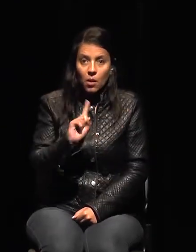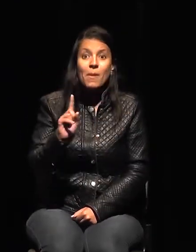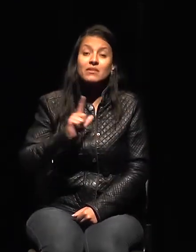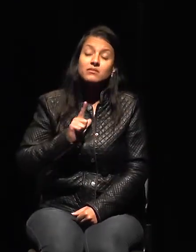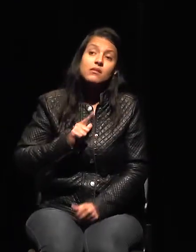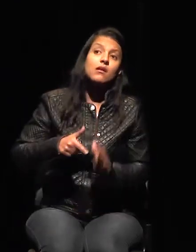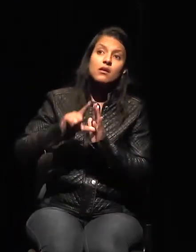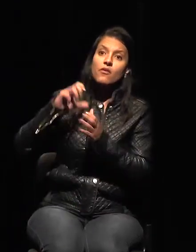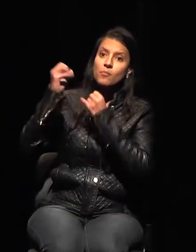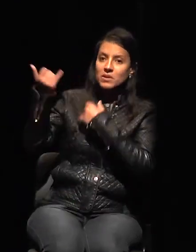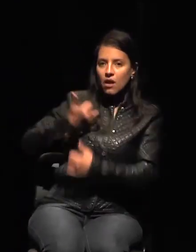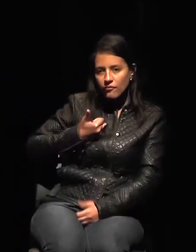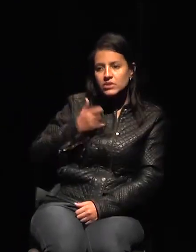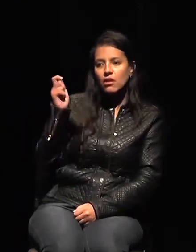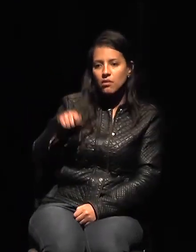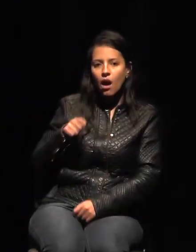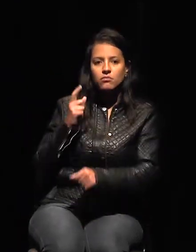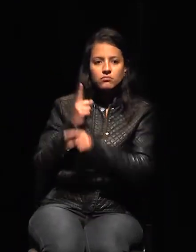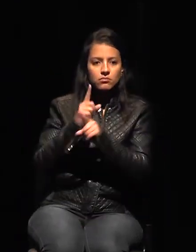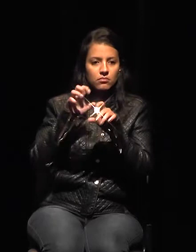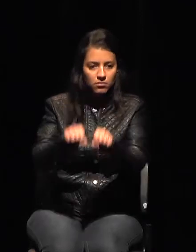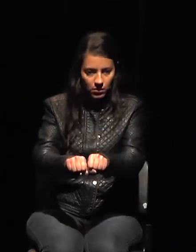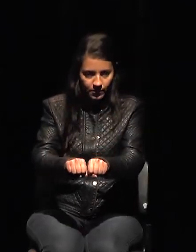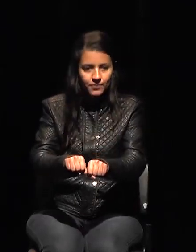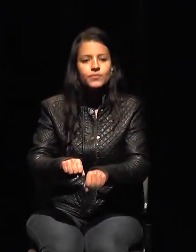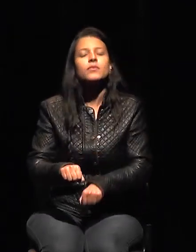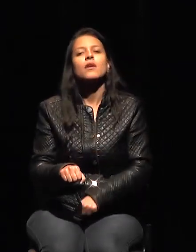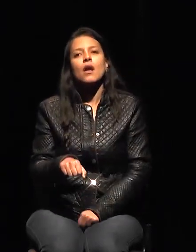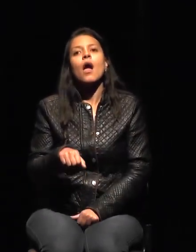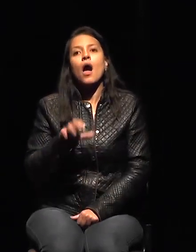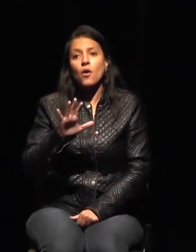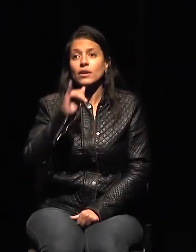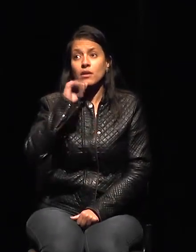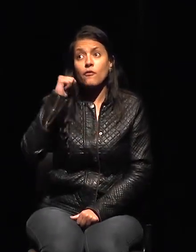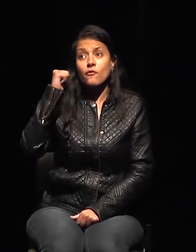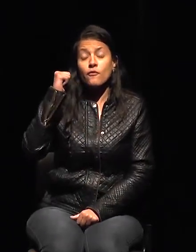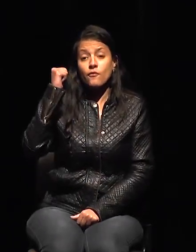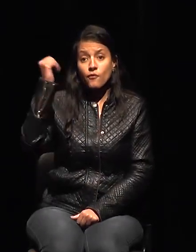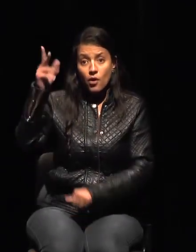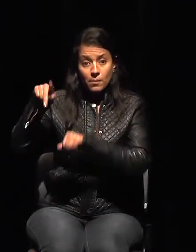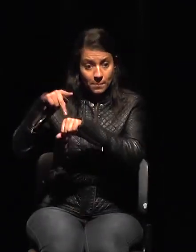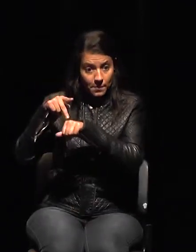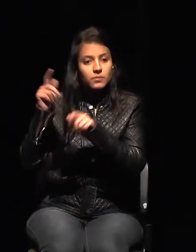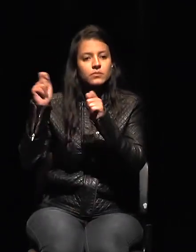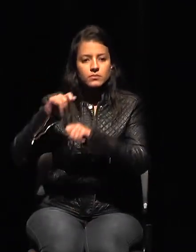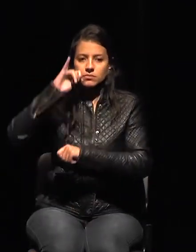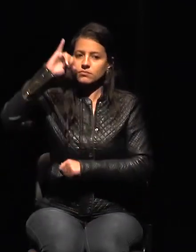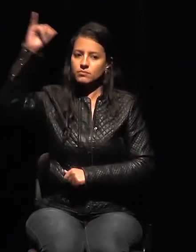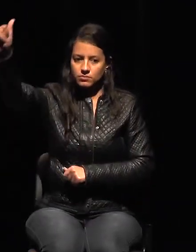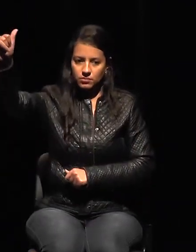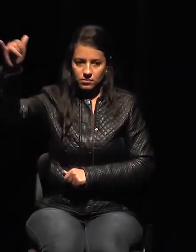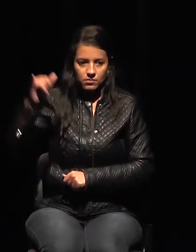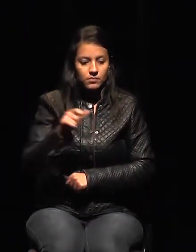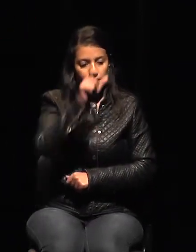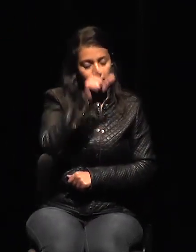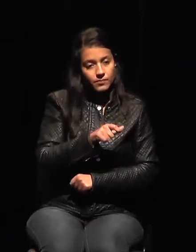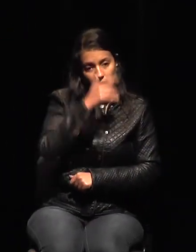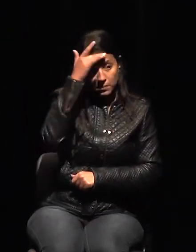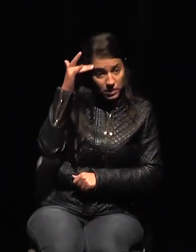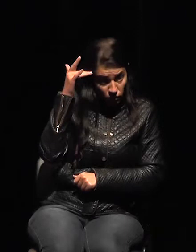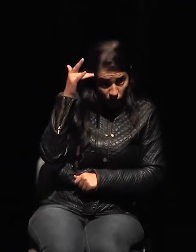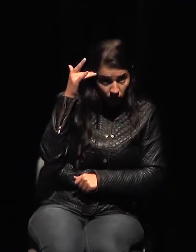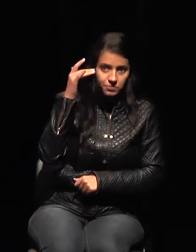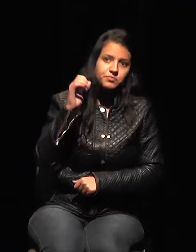identifiquemos, como lo dijiste, pero si no, al extranjero lo vamos a comentar. Tenemos muy buena